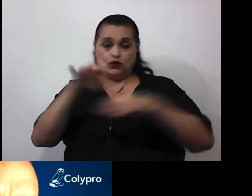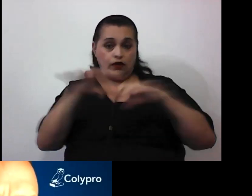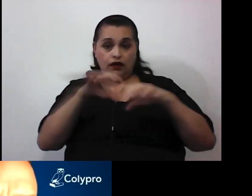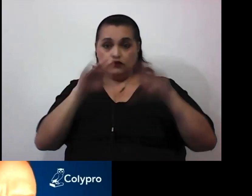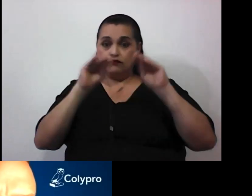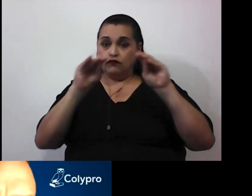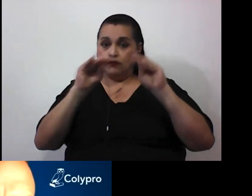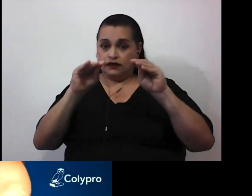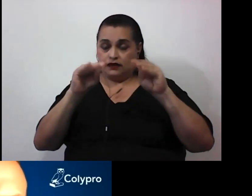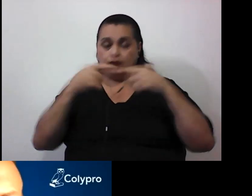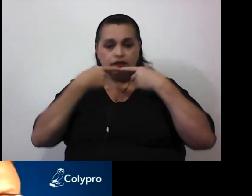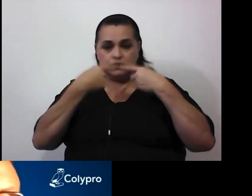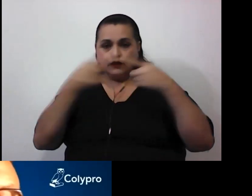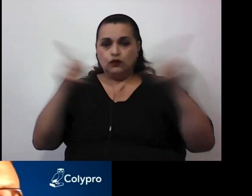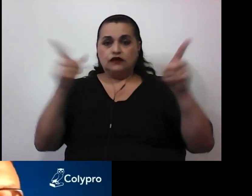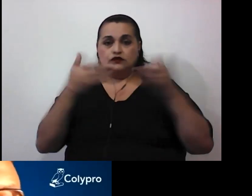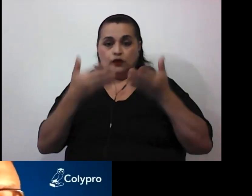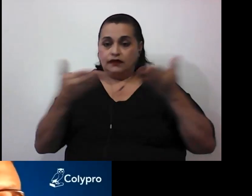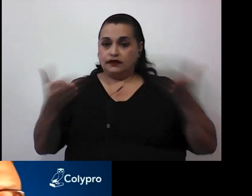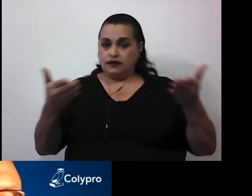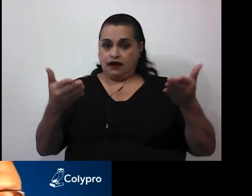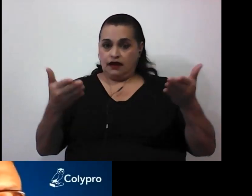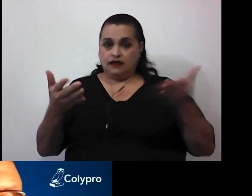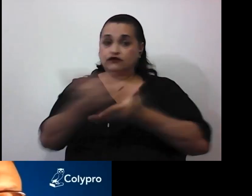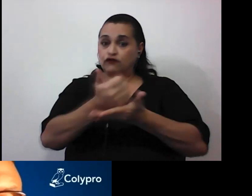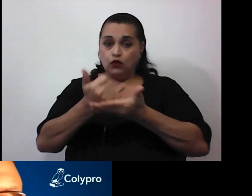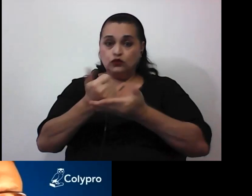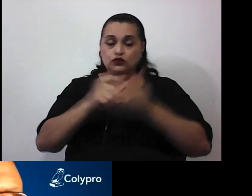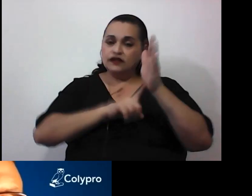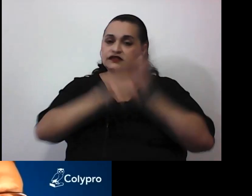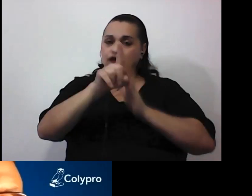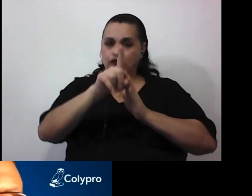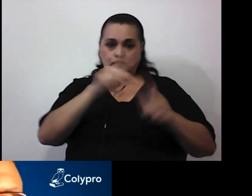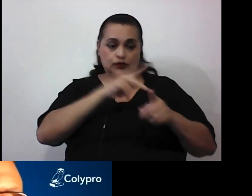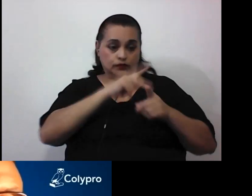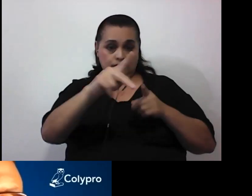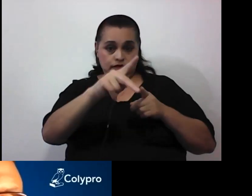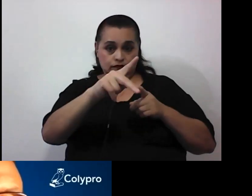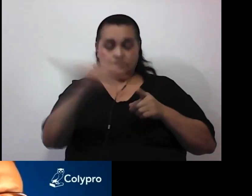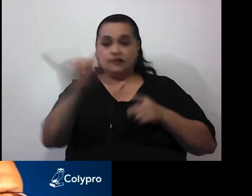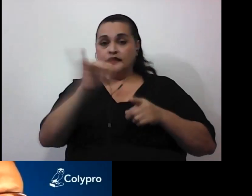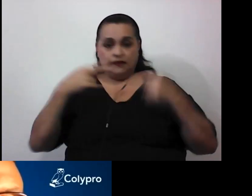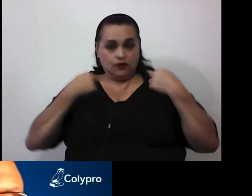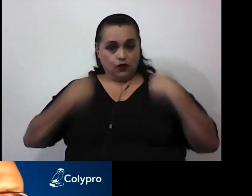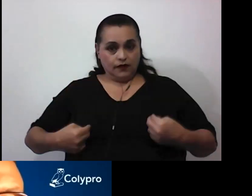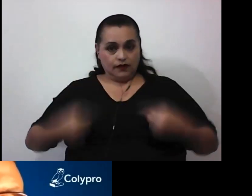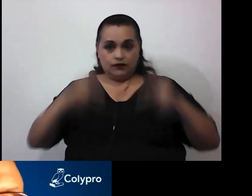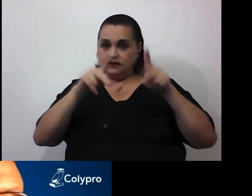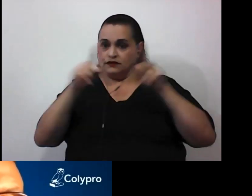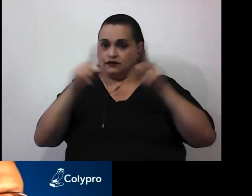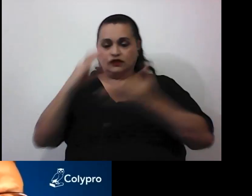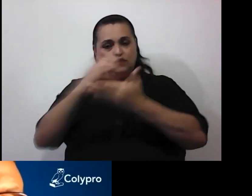y divulgación de materiales y recursos para el desarrollo tanto profesional como humano de las personas colegiadas.